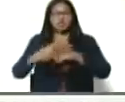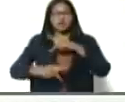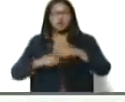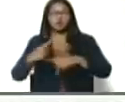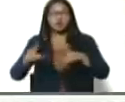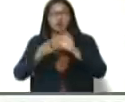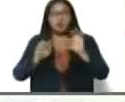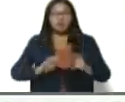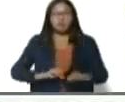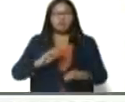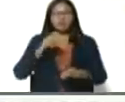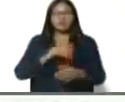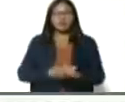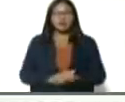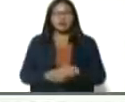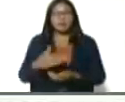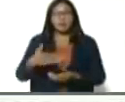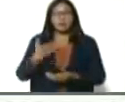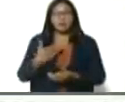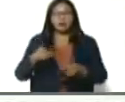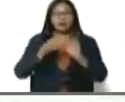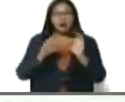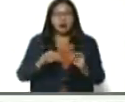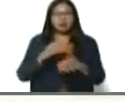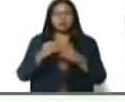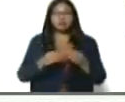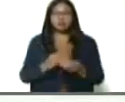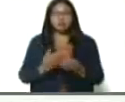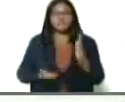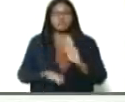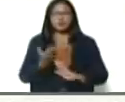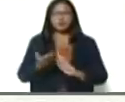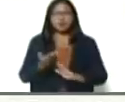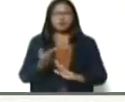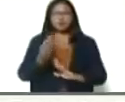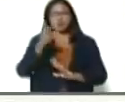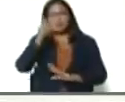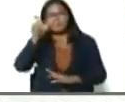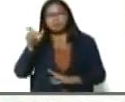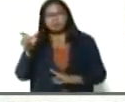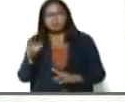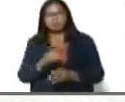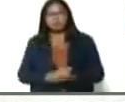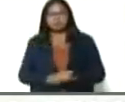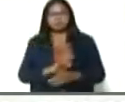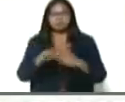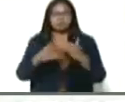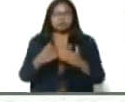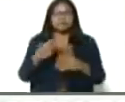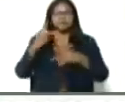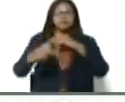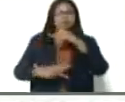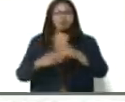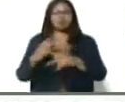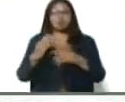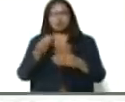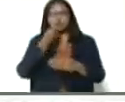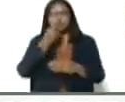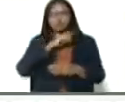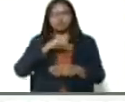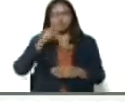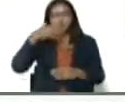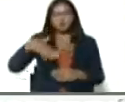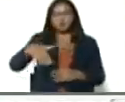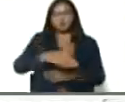en día, ha sido posible, que sembremos, esta importante cantidad de hectáreas, para poder producir alimentos, para nuestro pueblo,